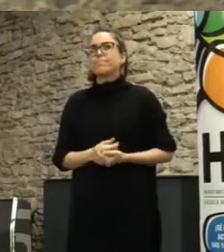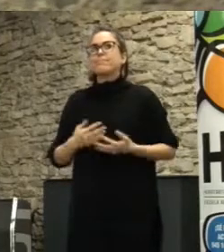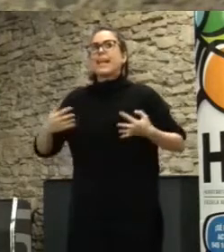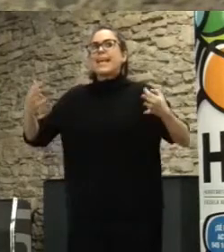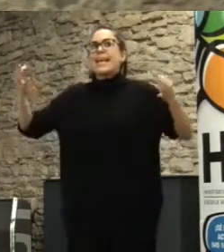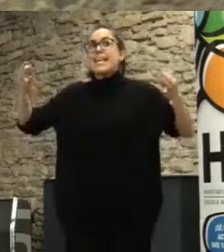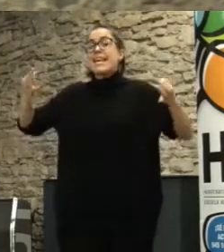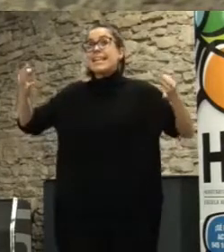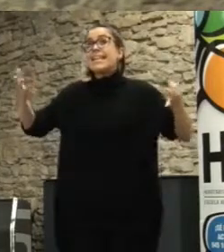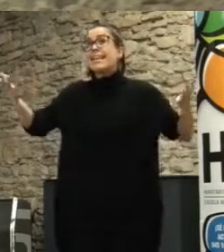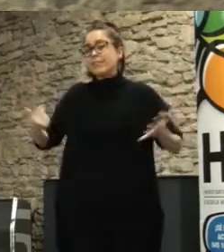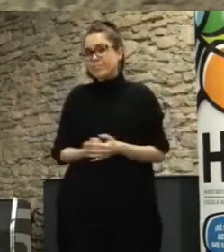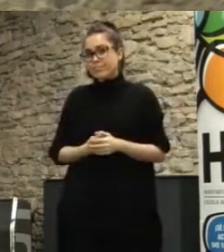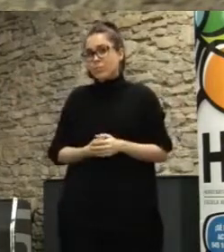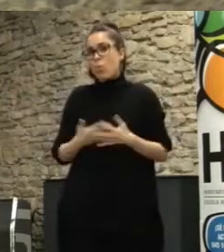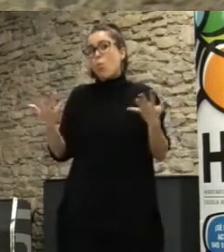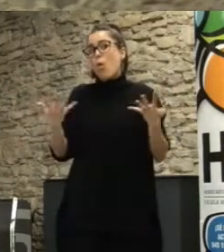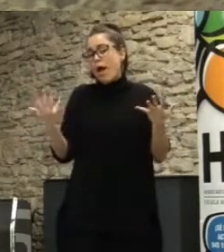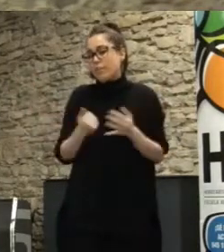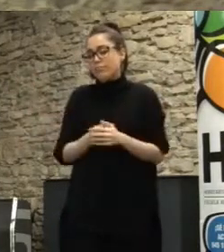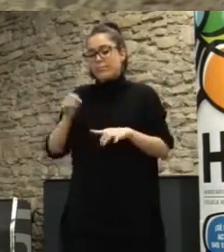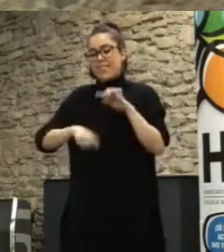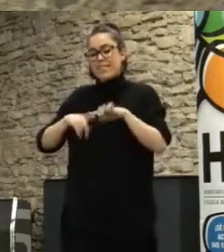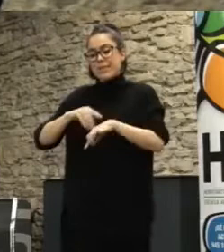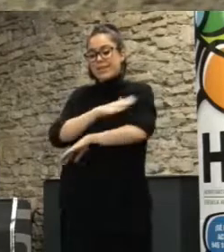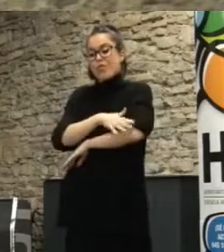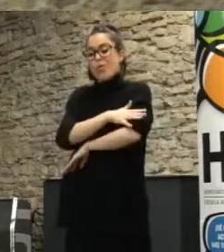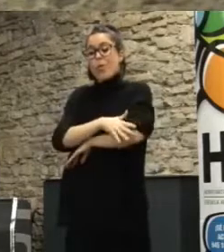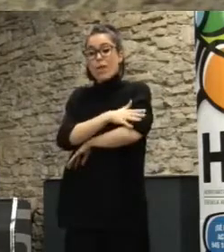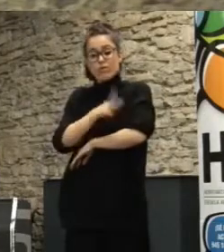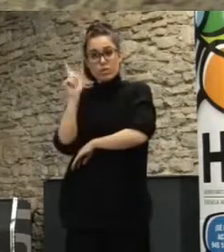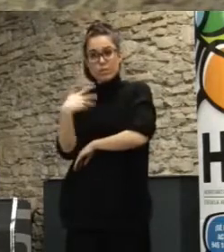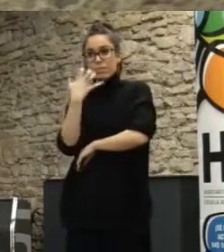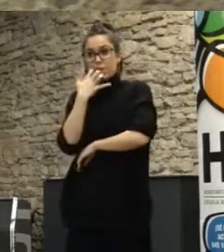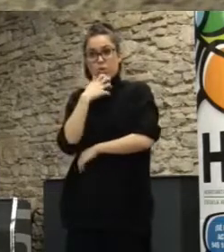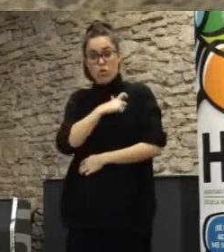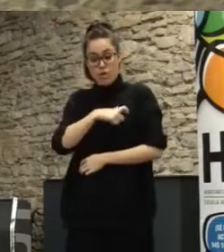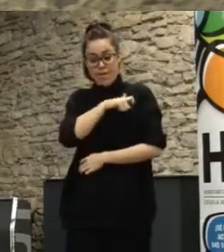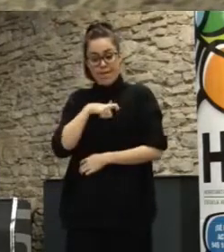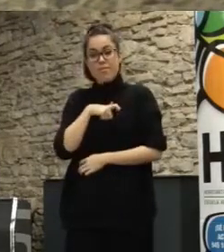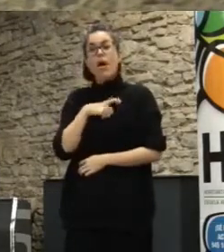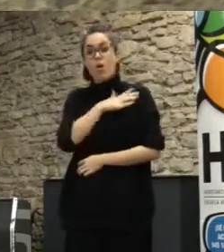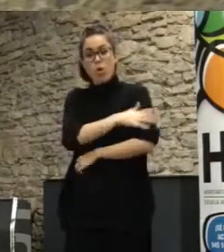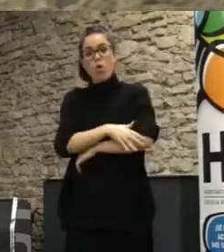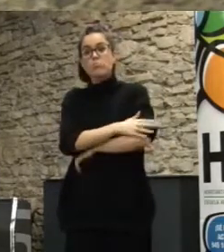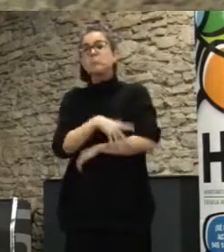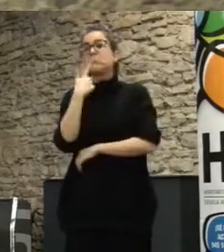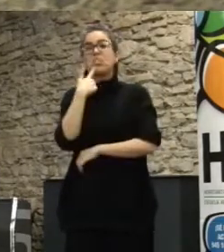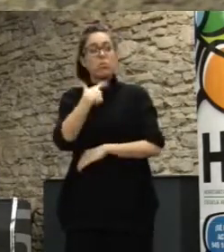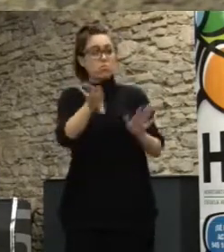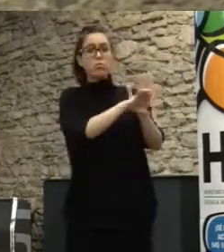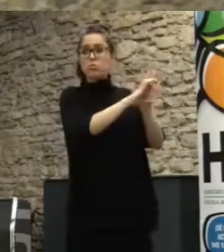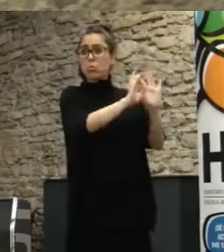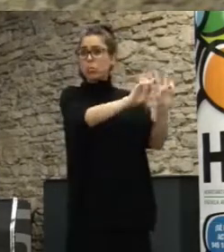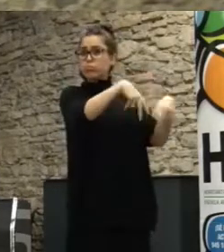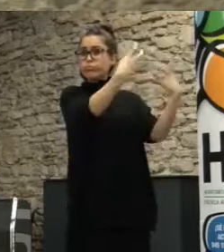sea en el sentido si hay gobiernos con la suficiente osadía como en Irlanda para decir oye cambiamos la constitución